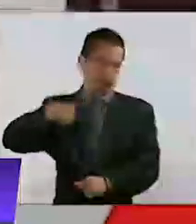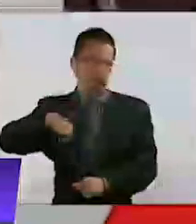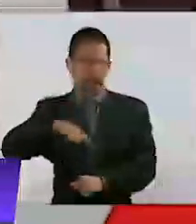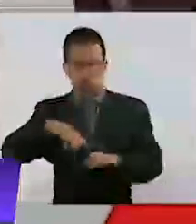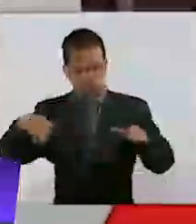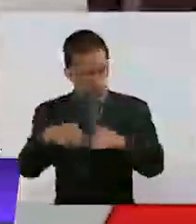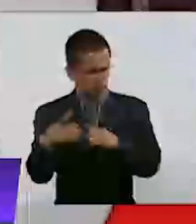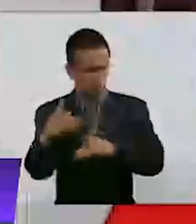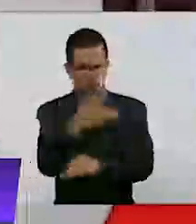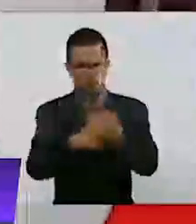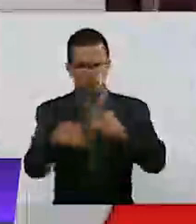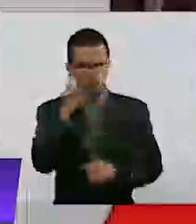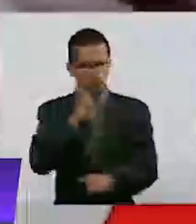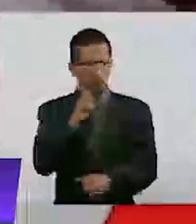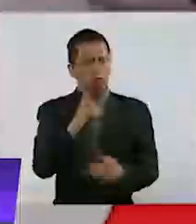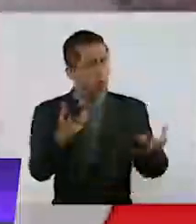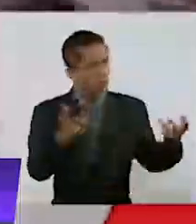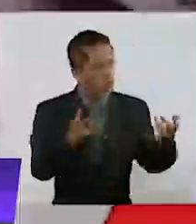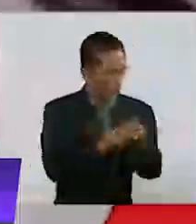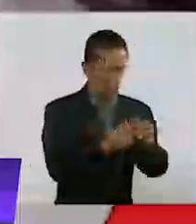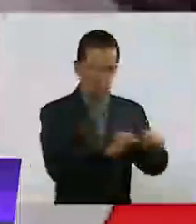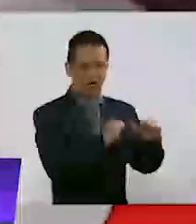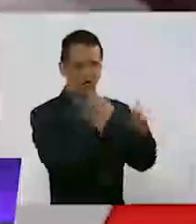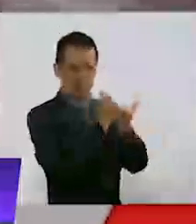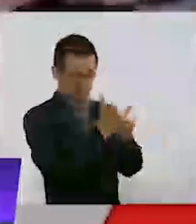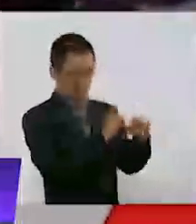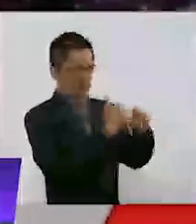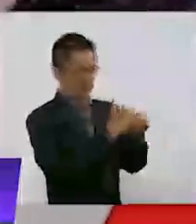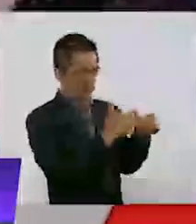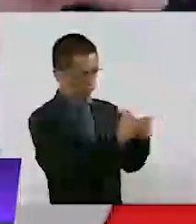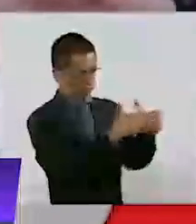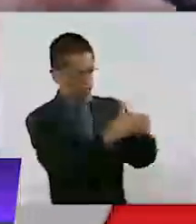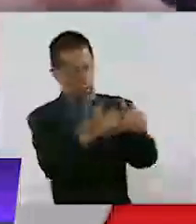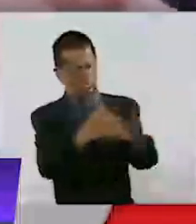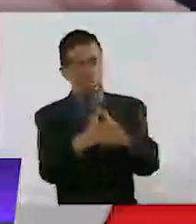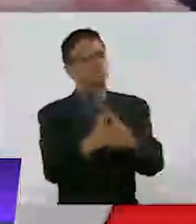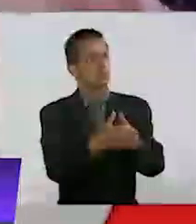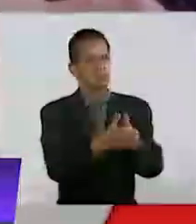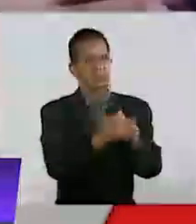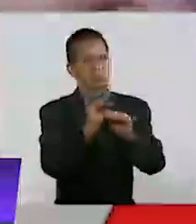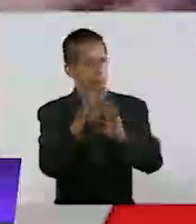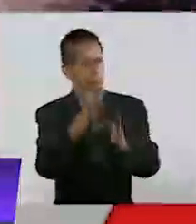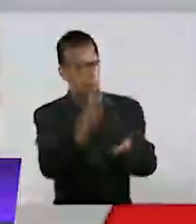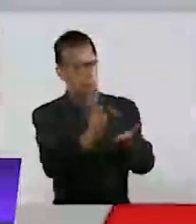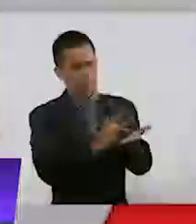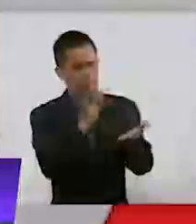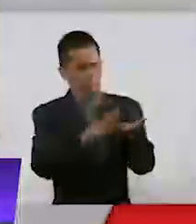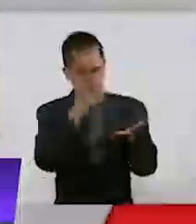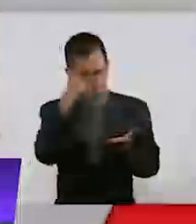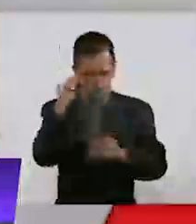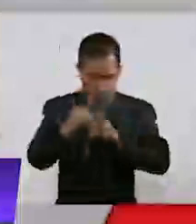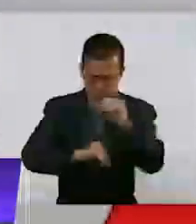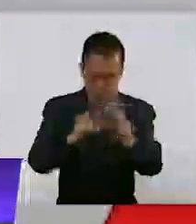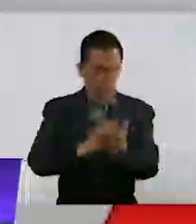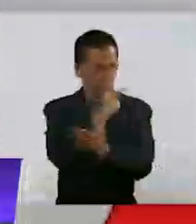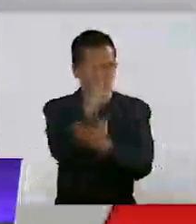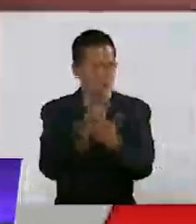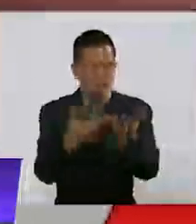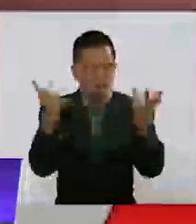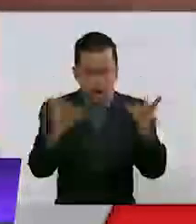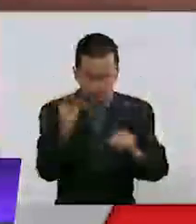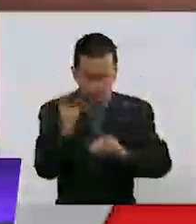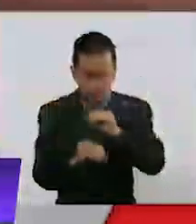junto con la asociación de otras colectivas que nos han ayudado, por supuesto, en el desarrollo de ese software, logramos